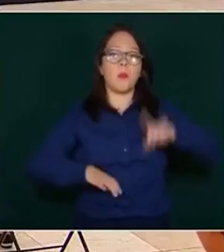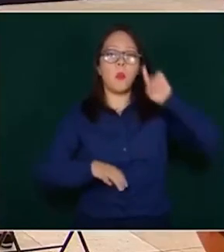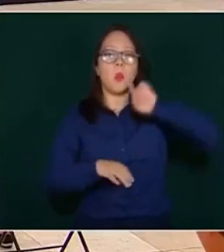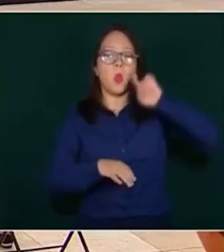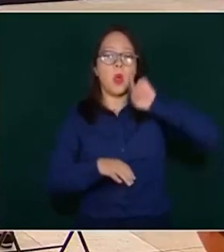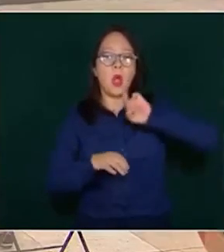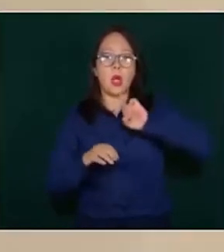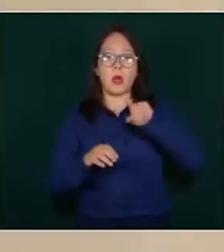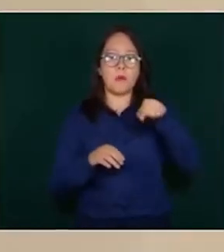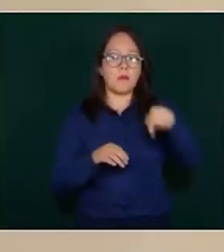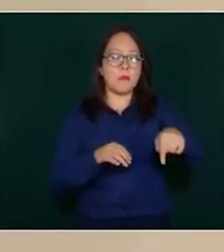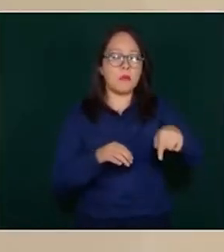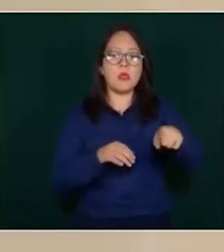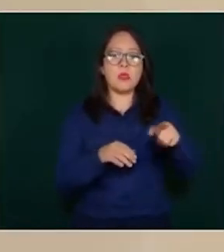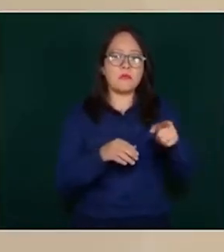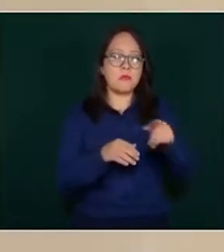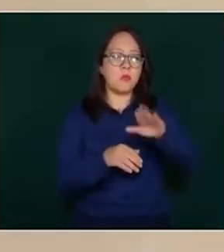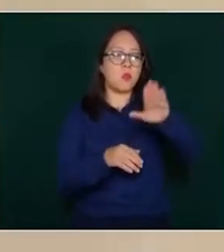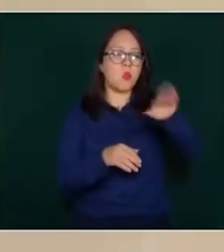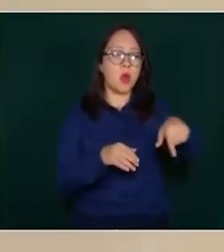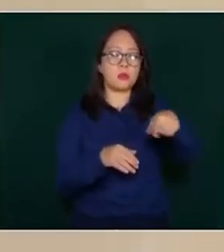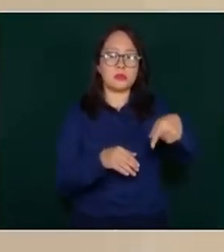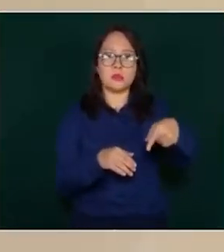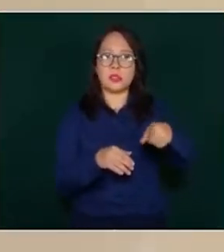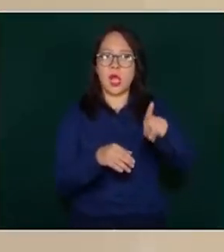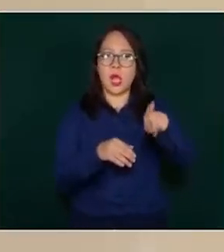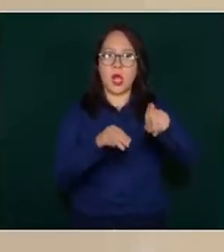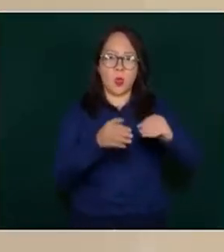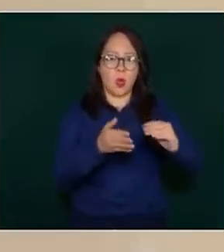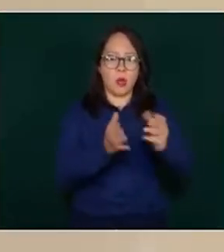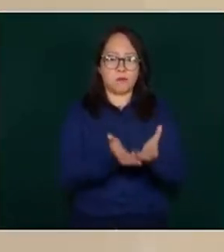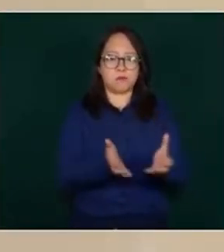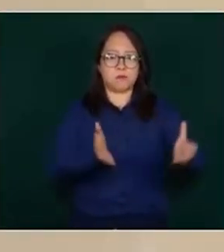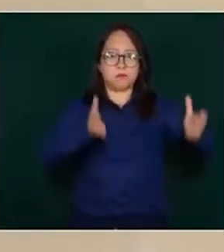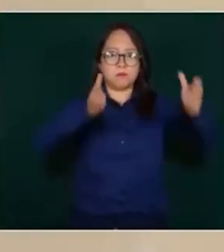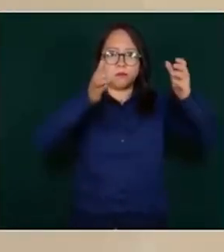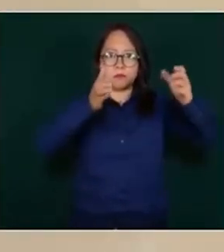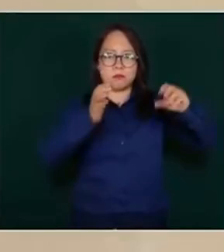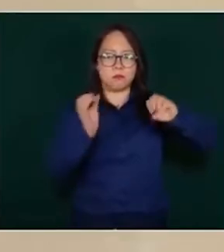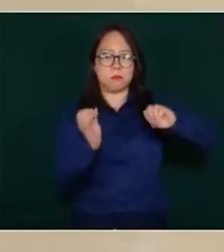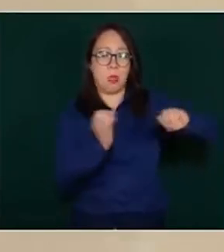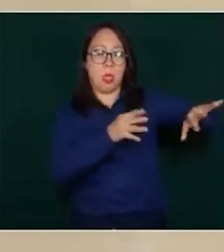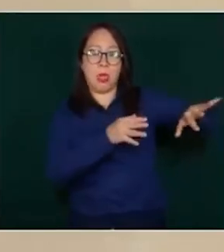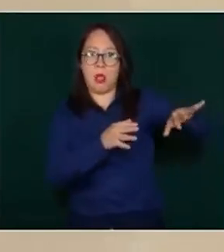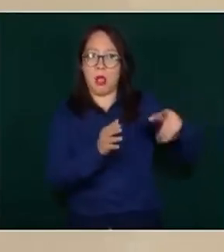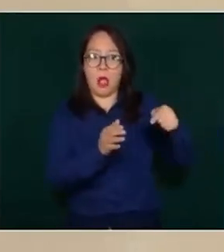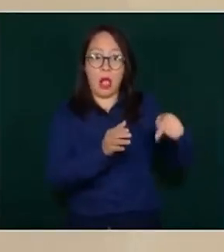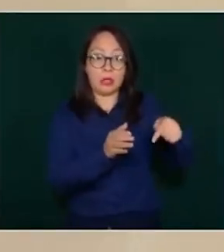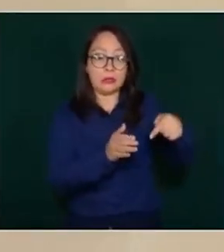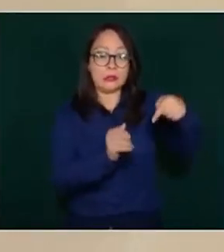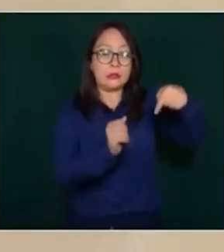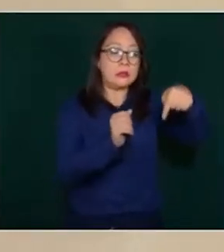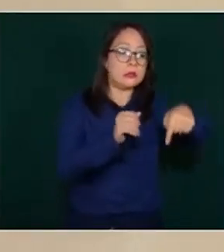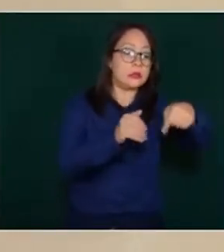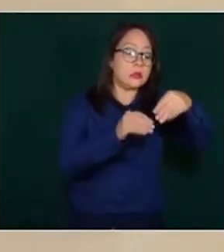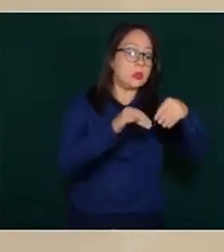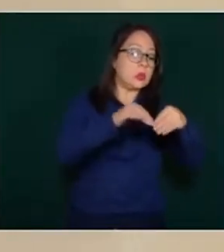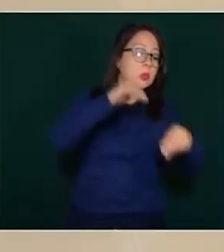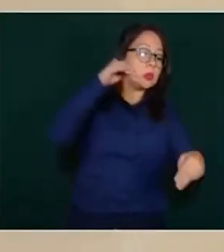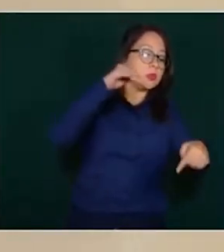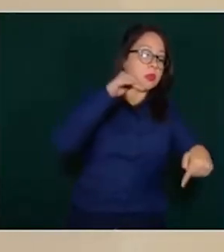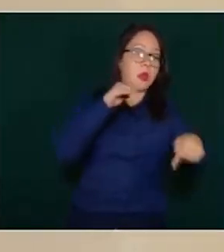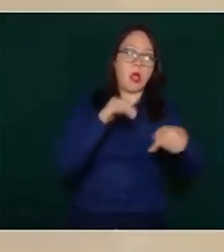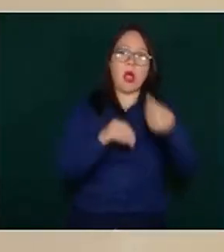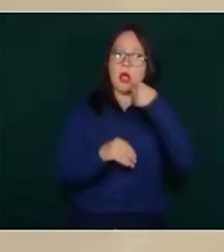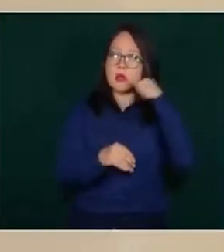abandonada. Y informaban esto en la noche de ayer, que se habían emprendido acciones